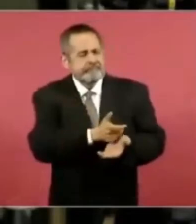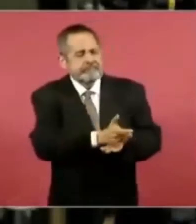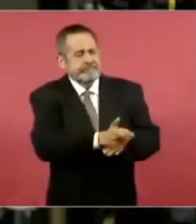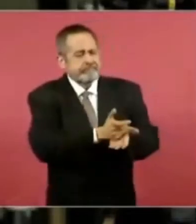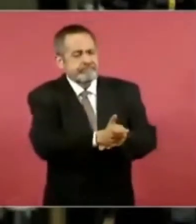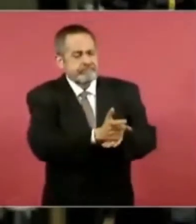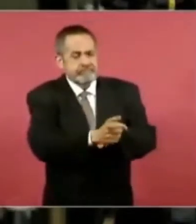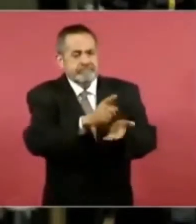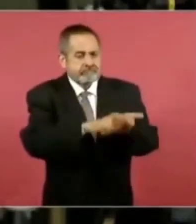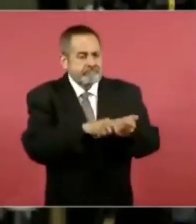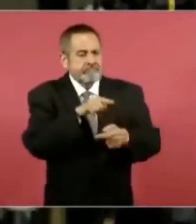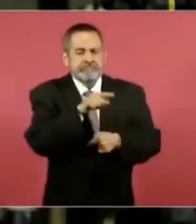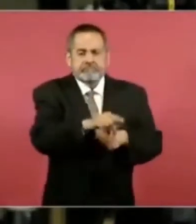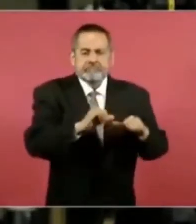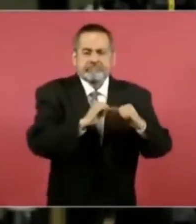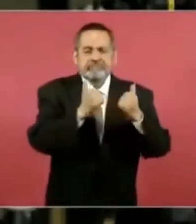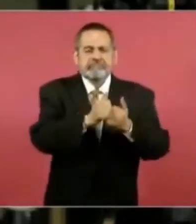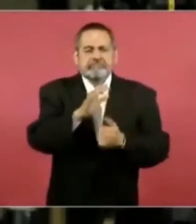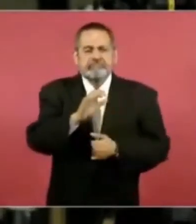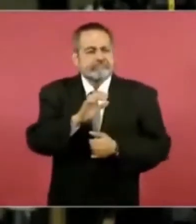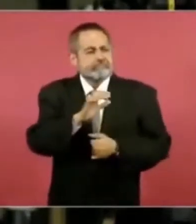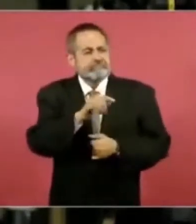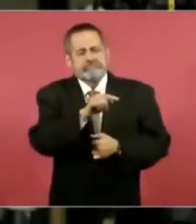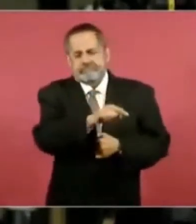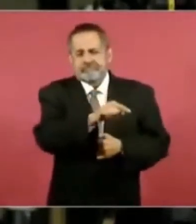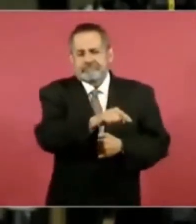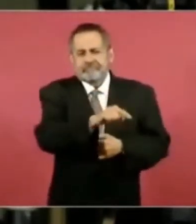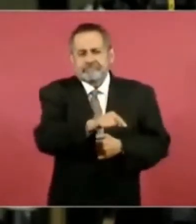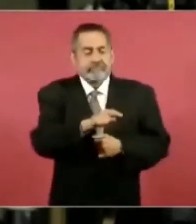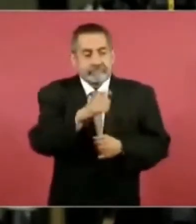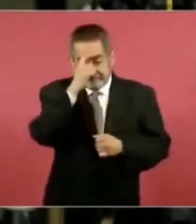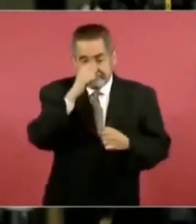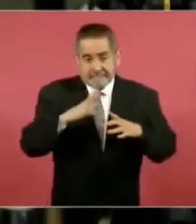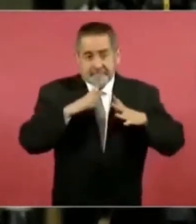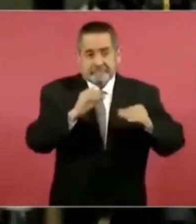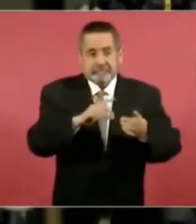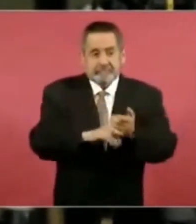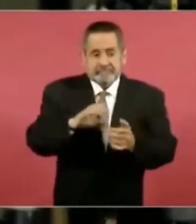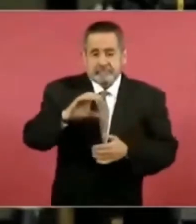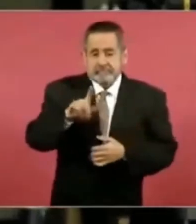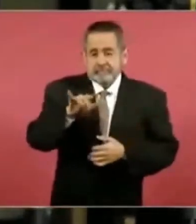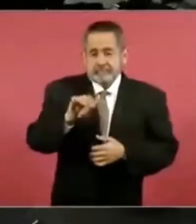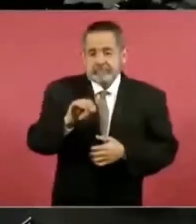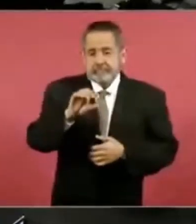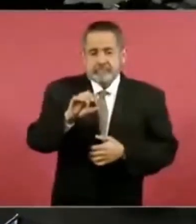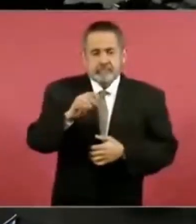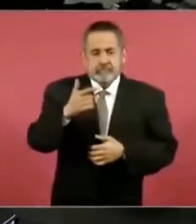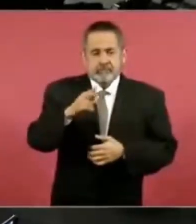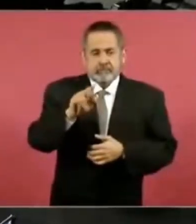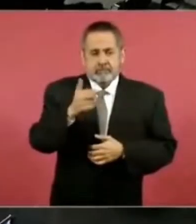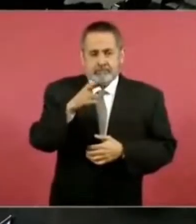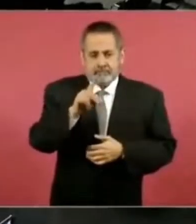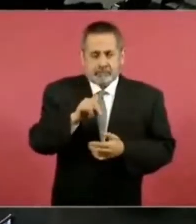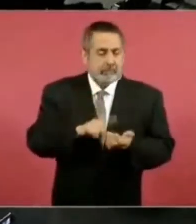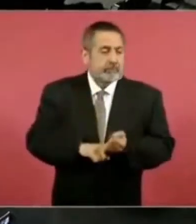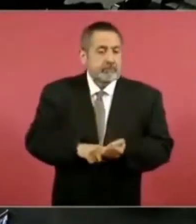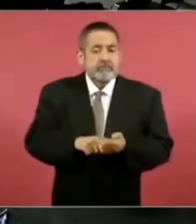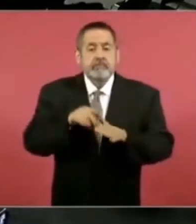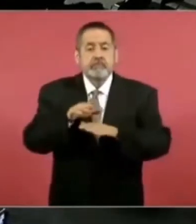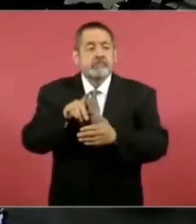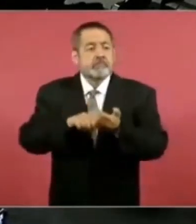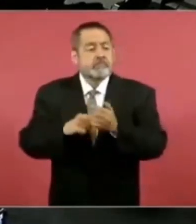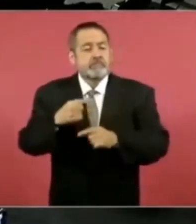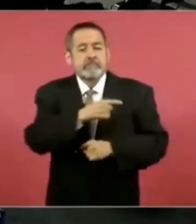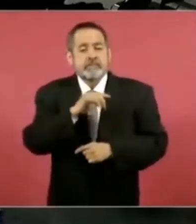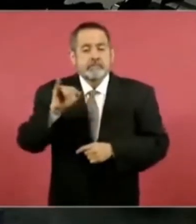esta asociación civil que creó Claudio X. González Guajardo. En el caso de la transparencia, hace unas